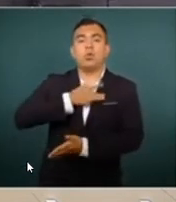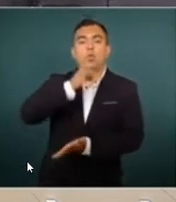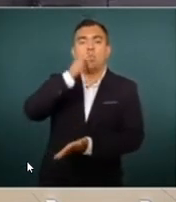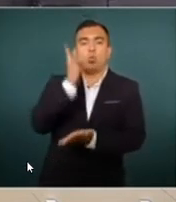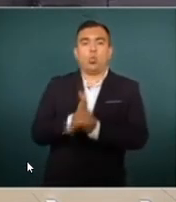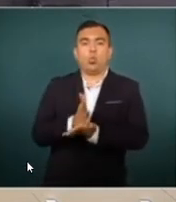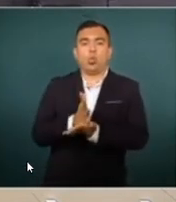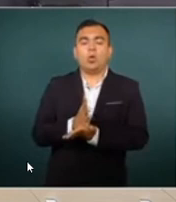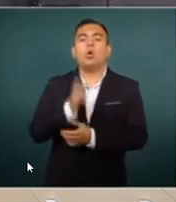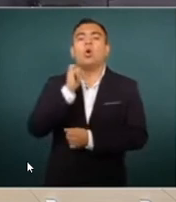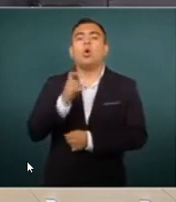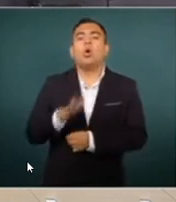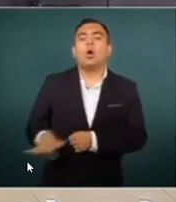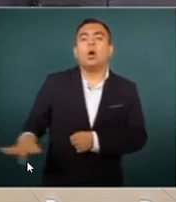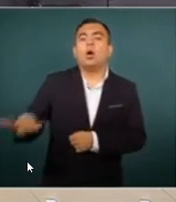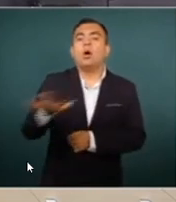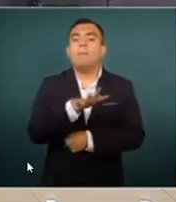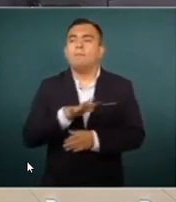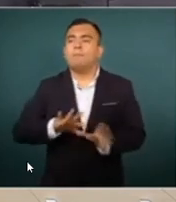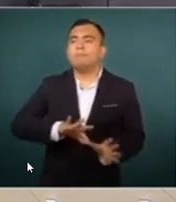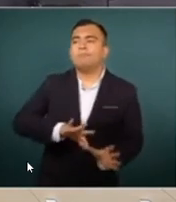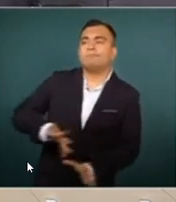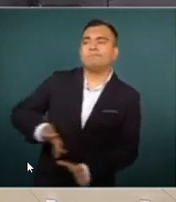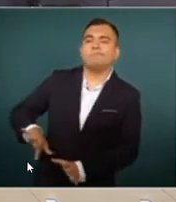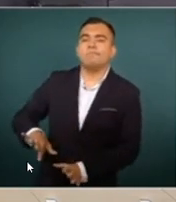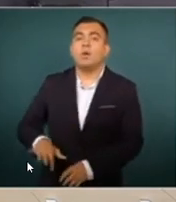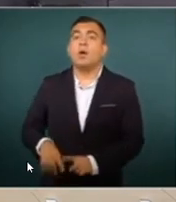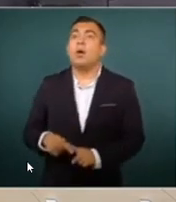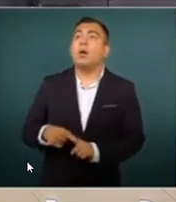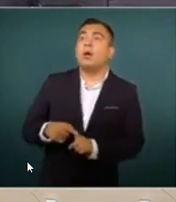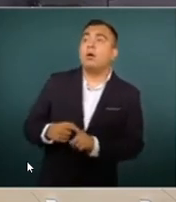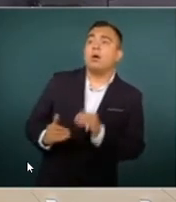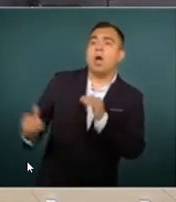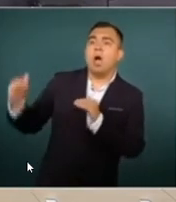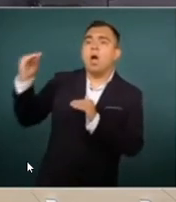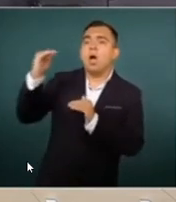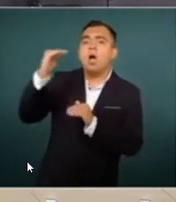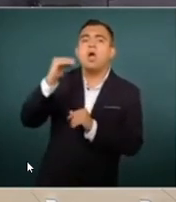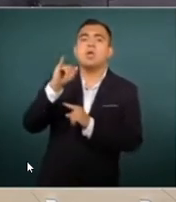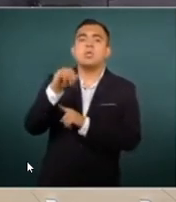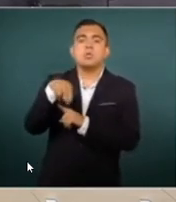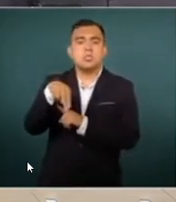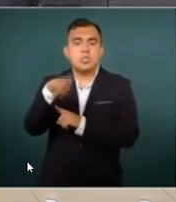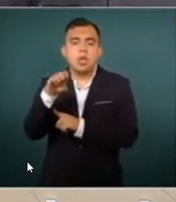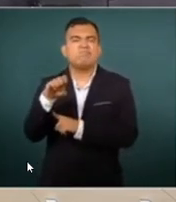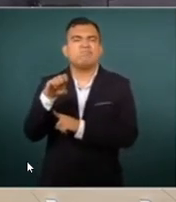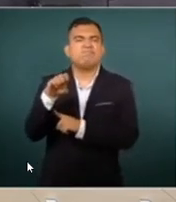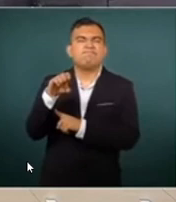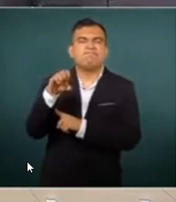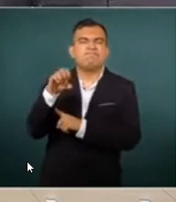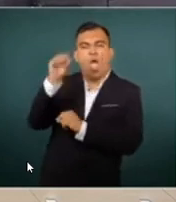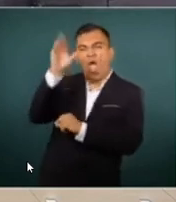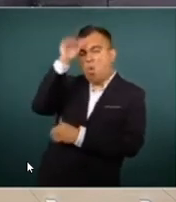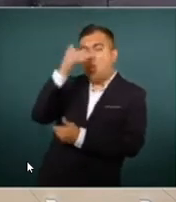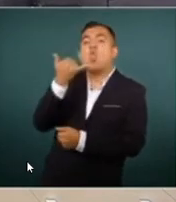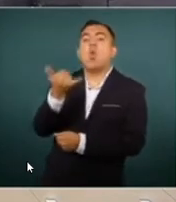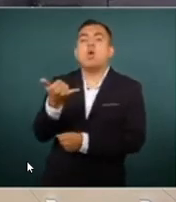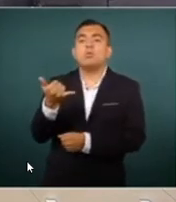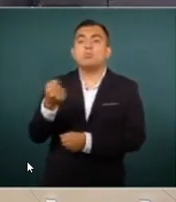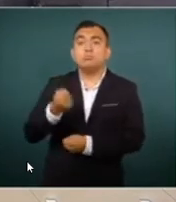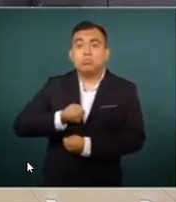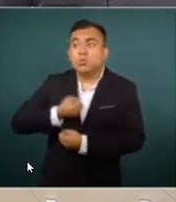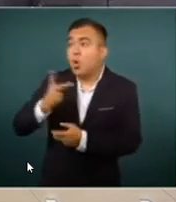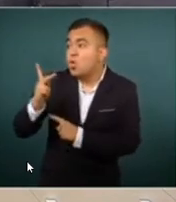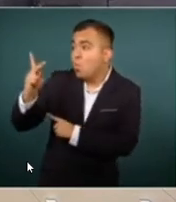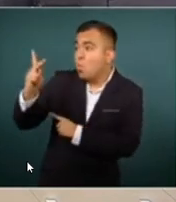a la sociedad en bandos artificiales, desacredita la autoridad de los órganos especializados como el INE y ataca toda forma de expresión que no se identifique